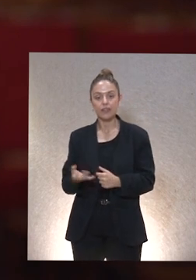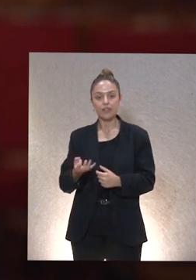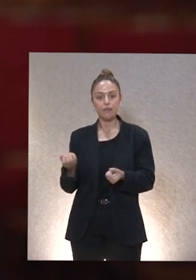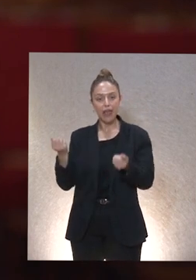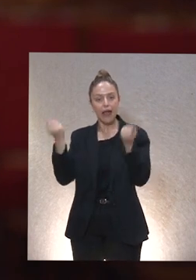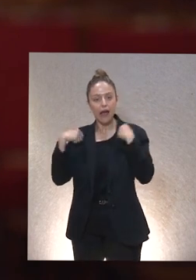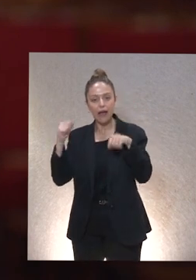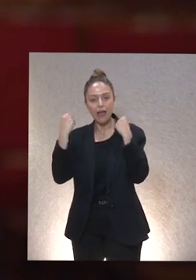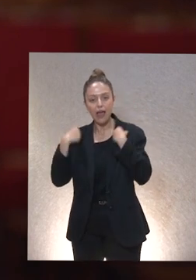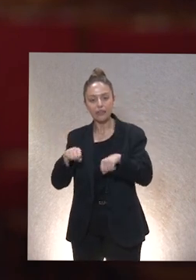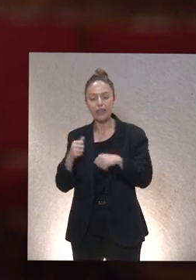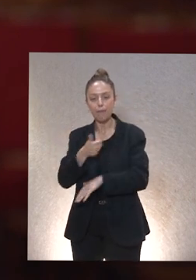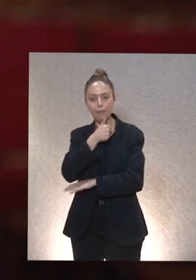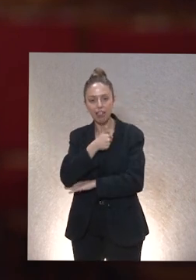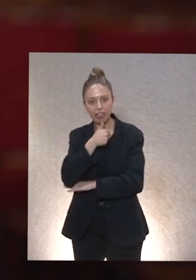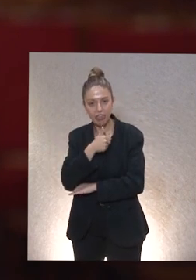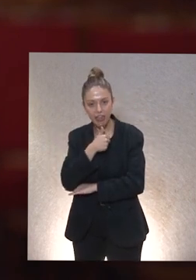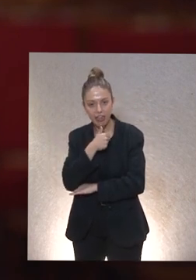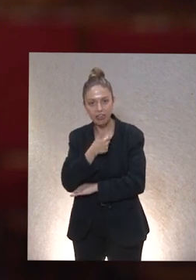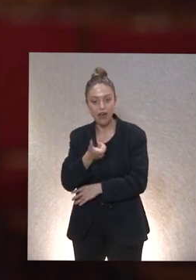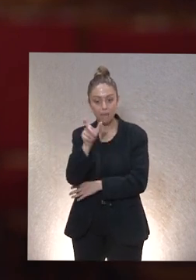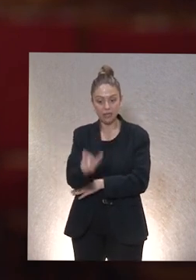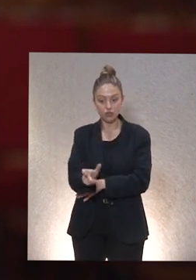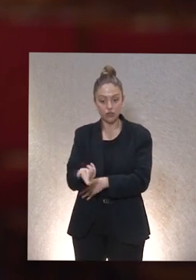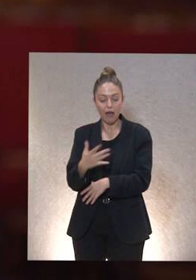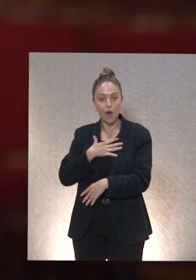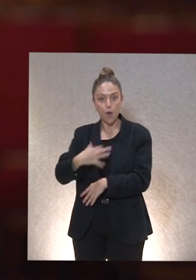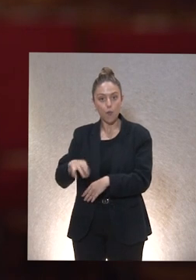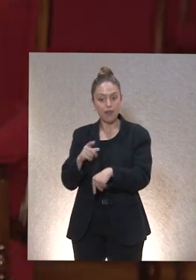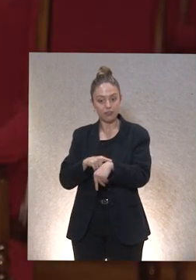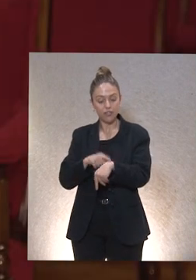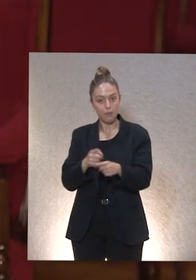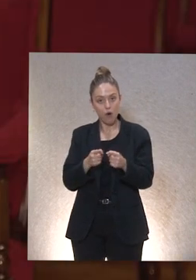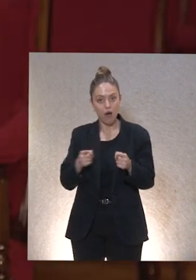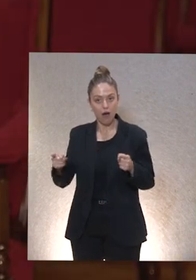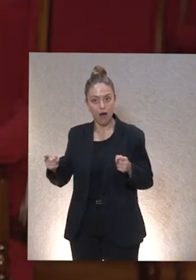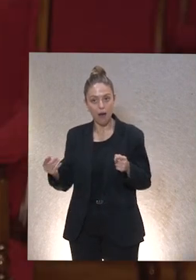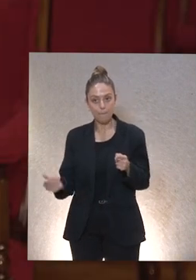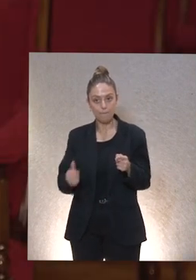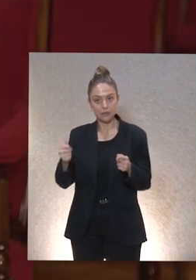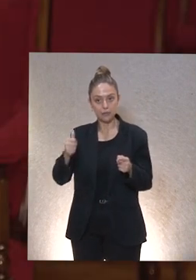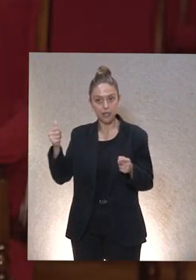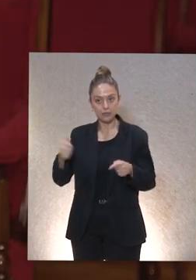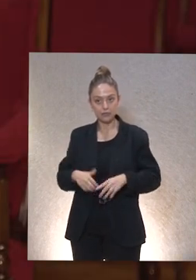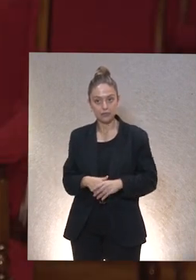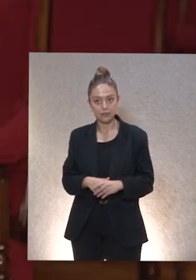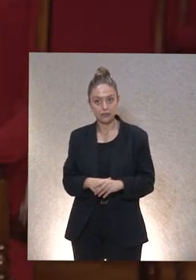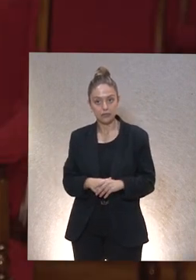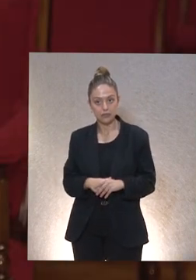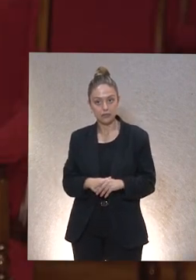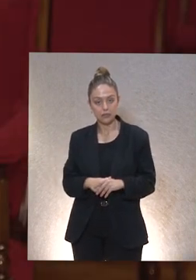virtudes, como la paciencia, porque la persona va a tardar más tiempo en expresarse. O tenemos que entrenar virtudes como